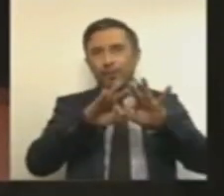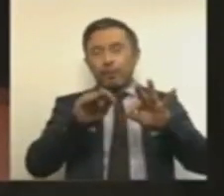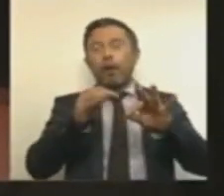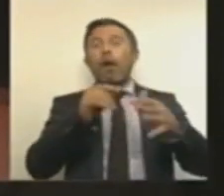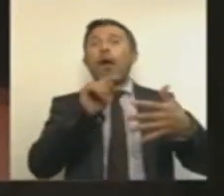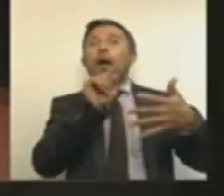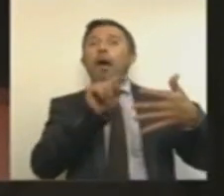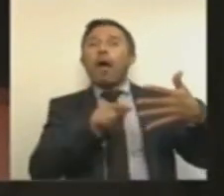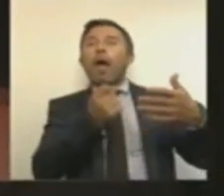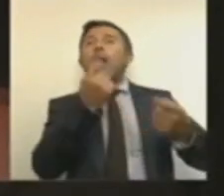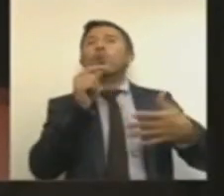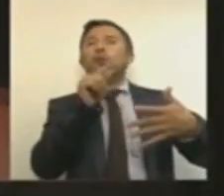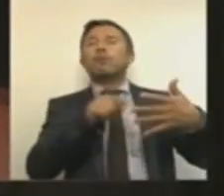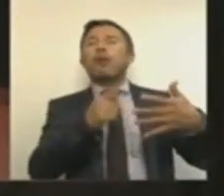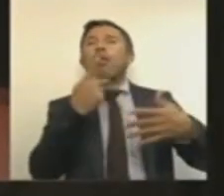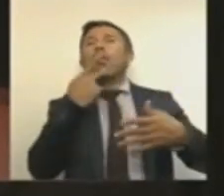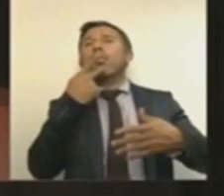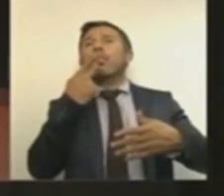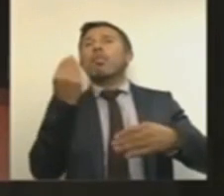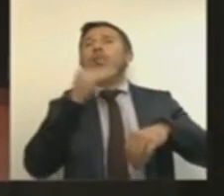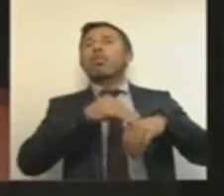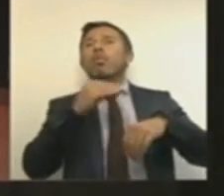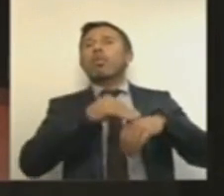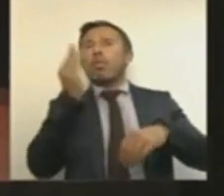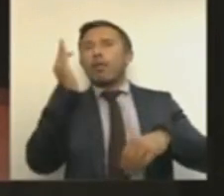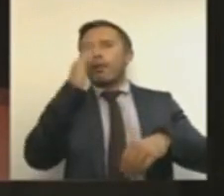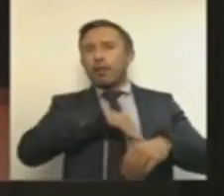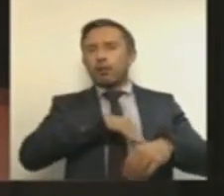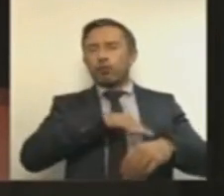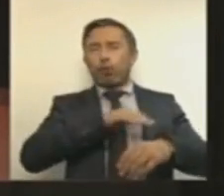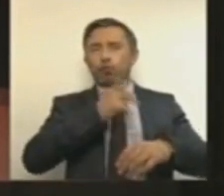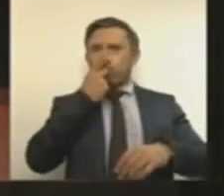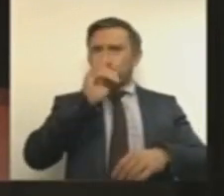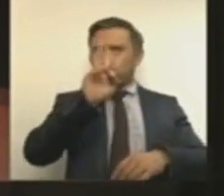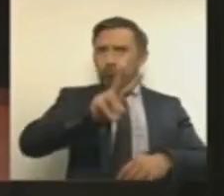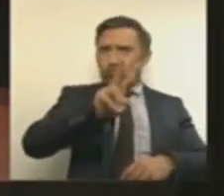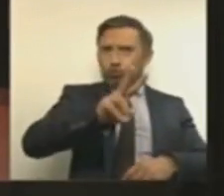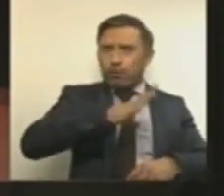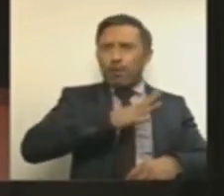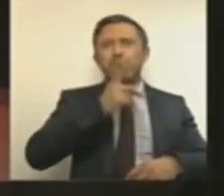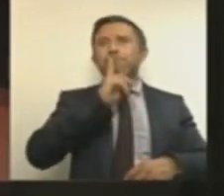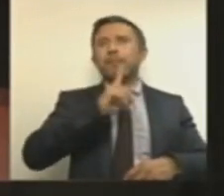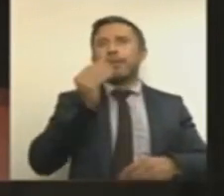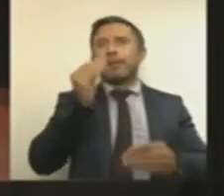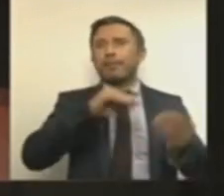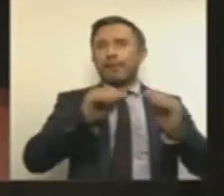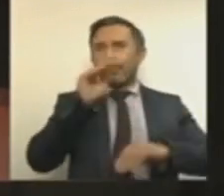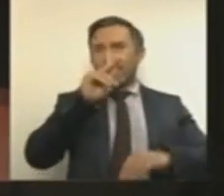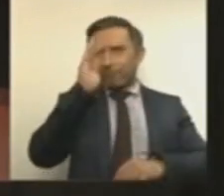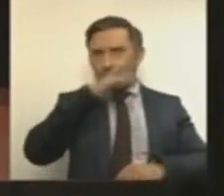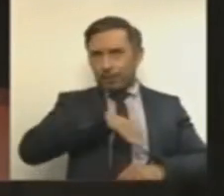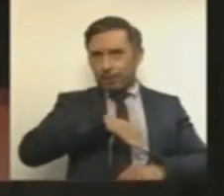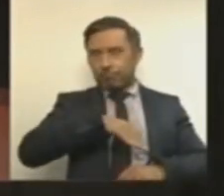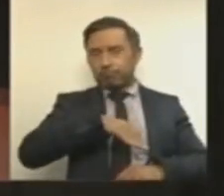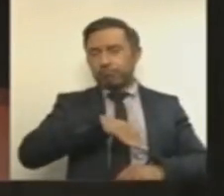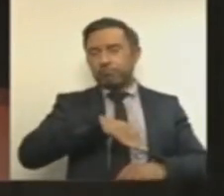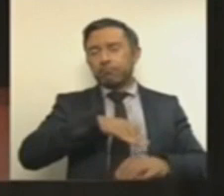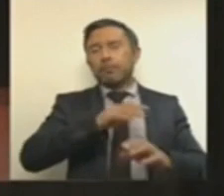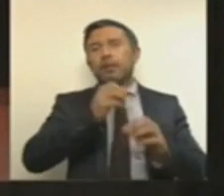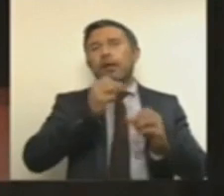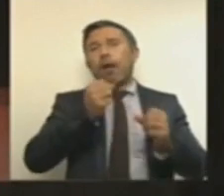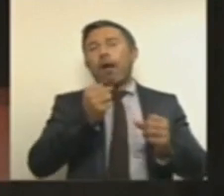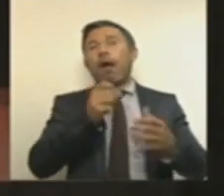falsas aseveraciones y falsas conclusiones que, por supuesto, en algunos momentos no